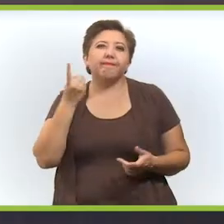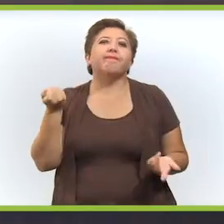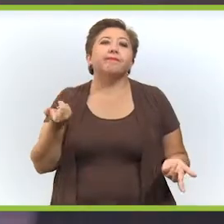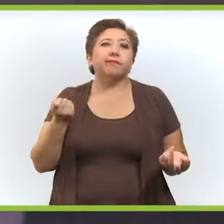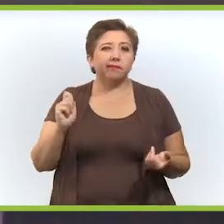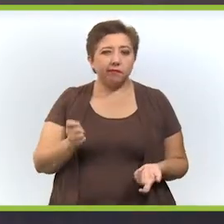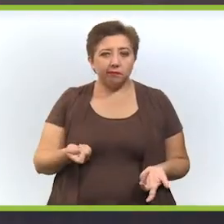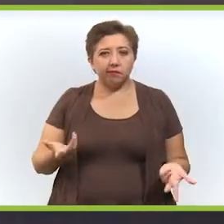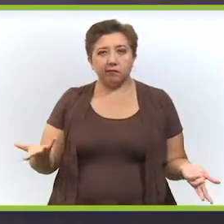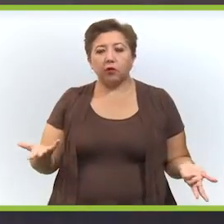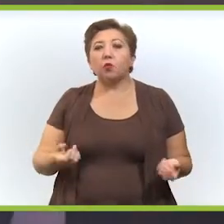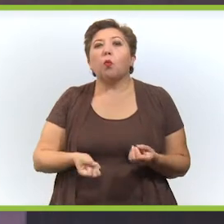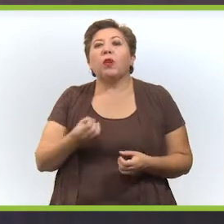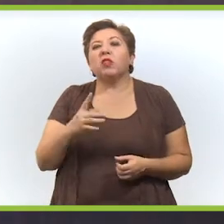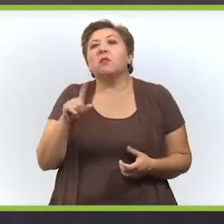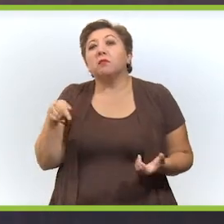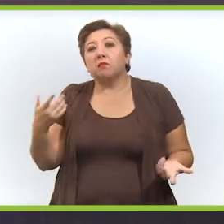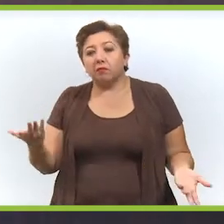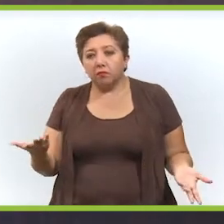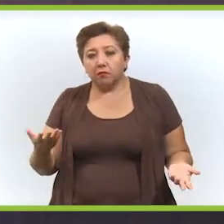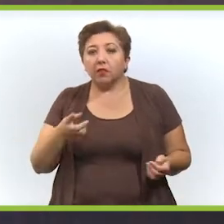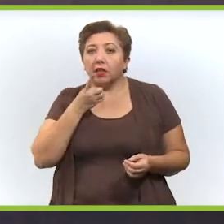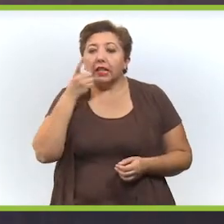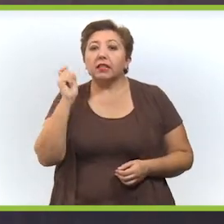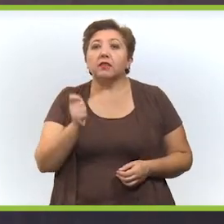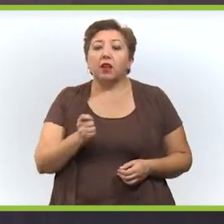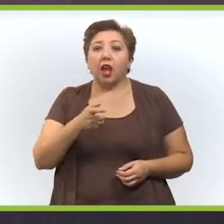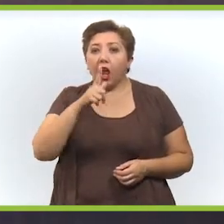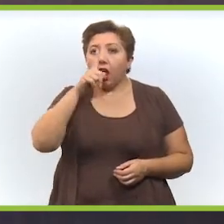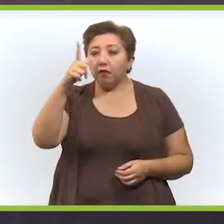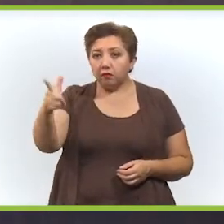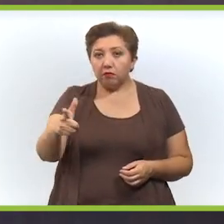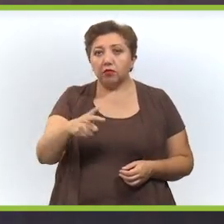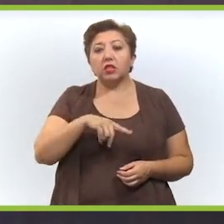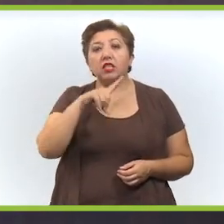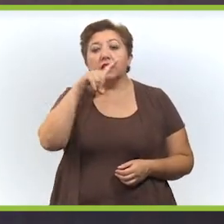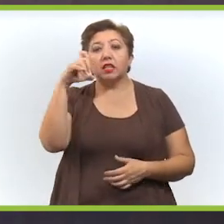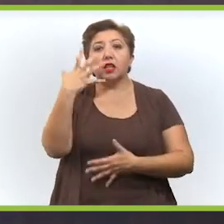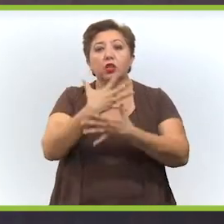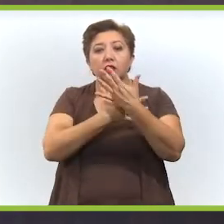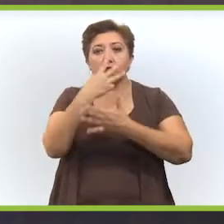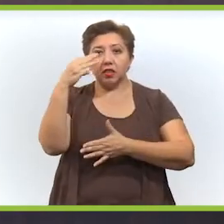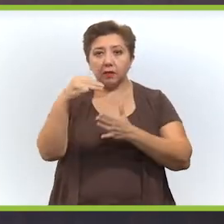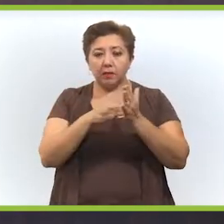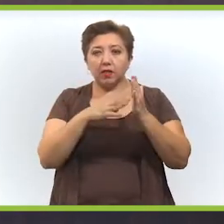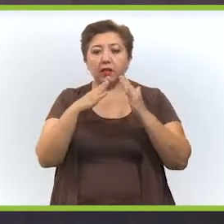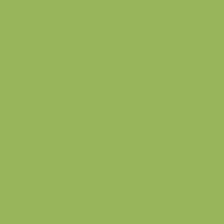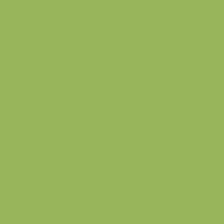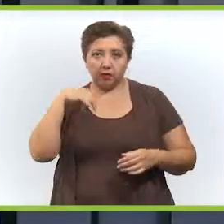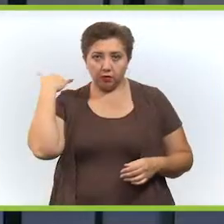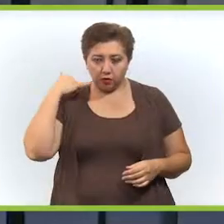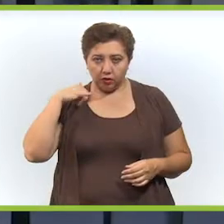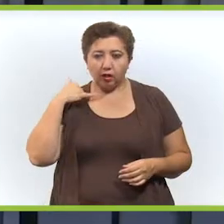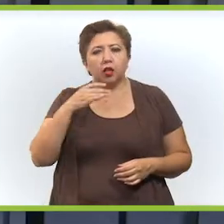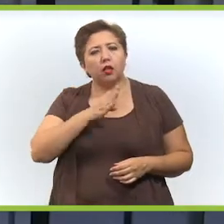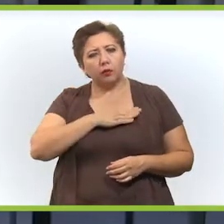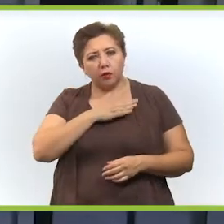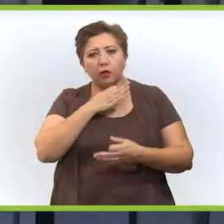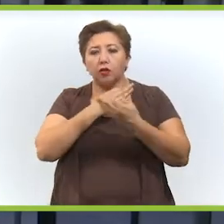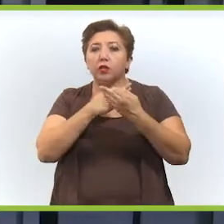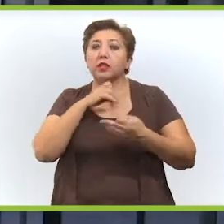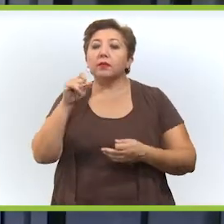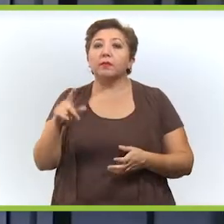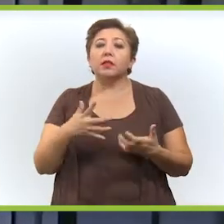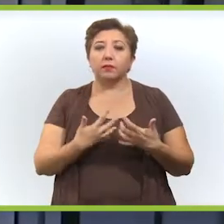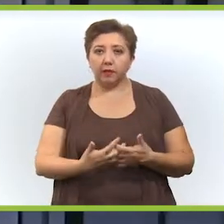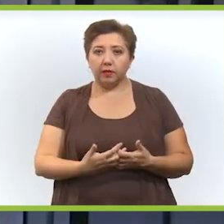dice, oye, y esos 85 megas, ¿cuánto es? Bueno, es el equivalente a la luz que consumen 115 mil casas en Yucatán. Y la buena noticia es